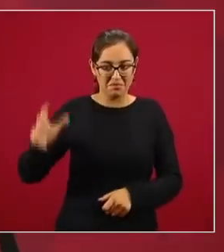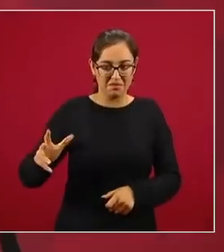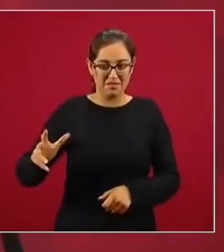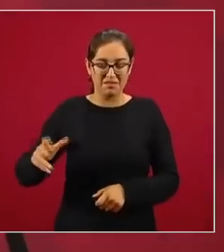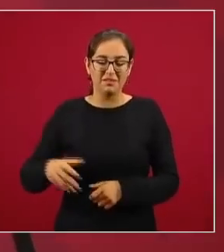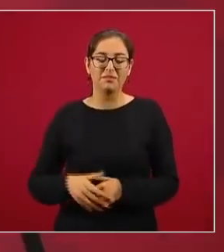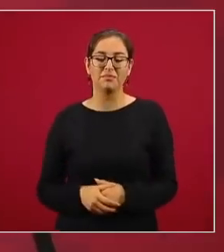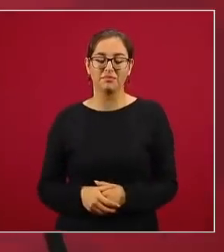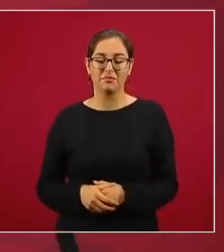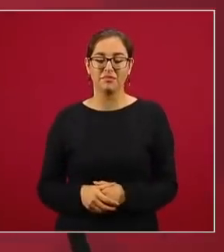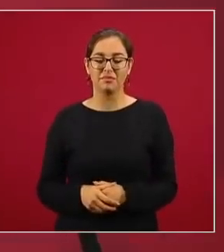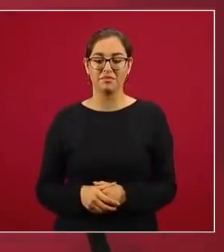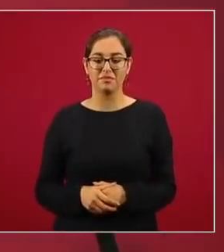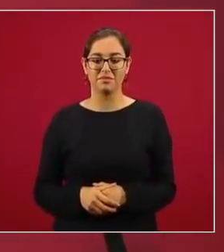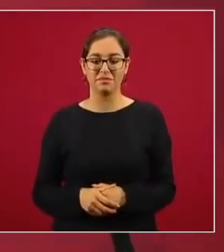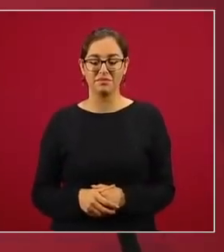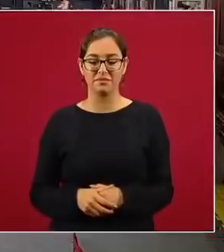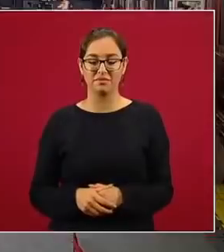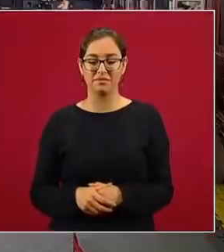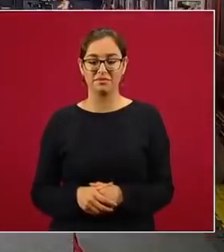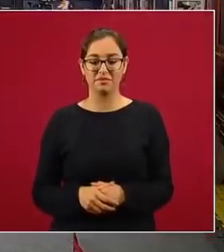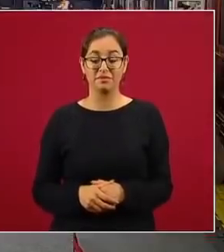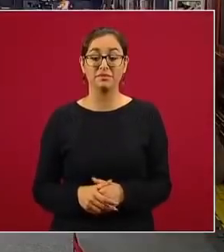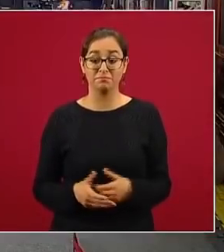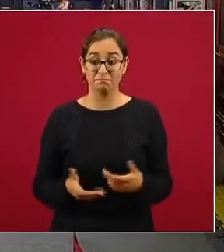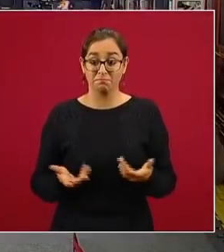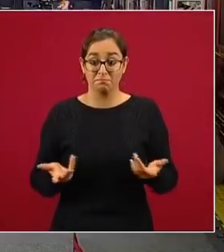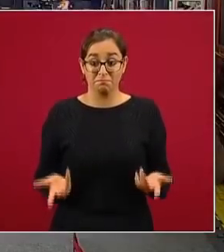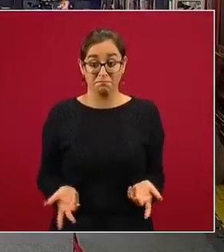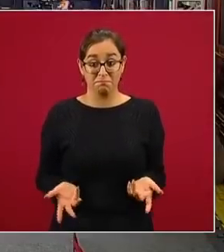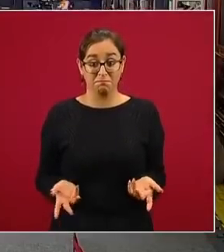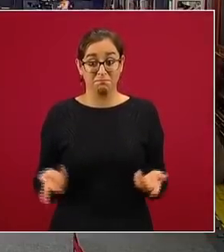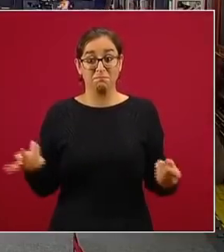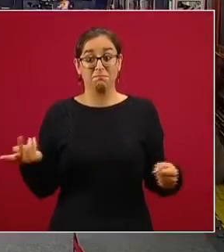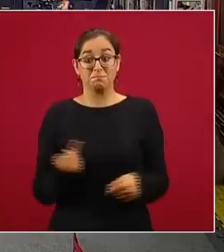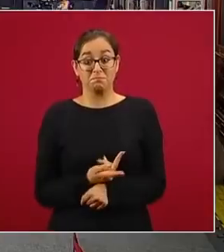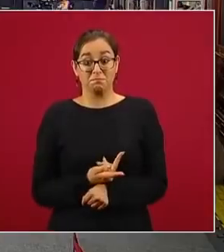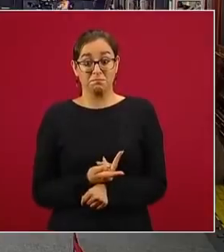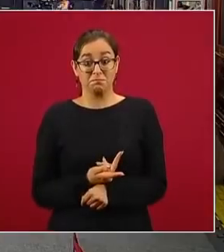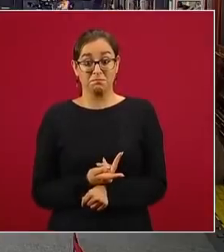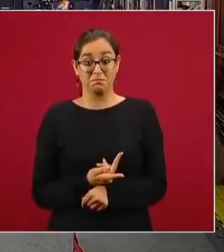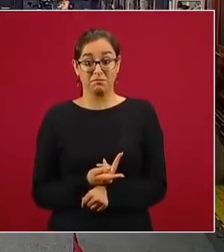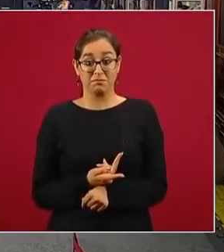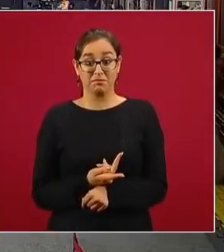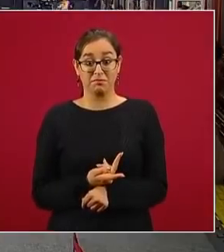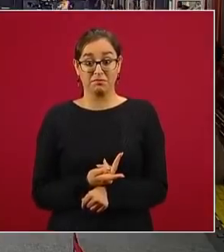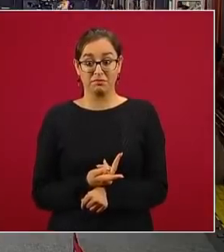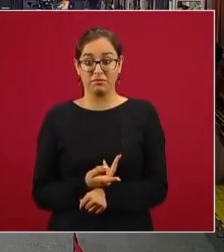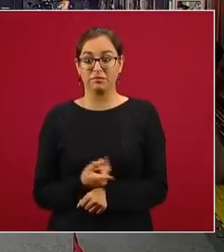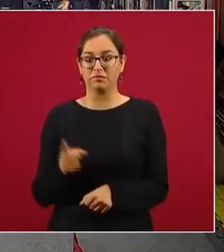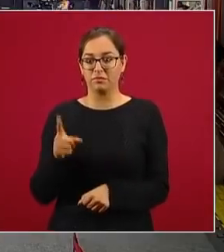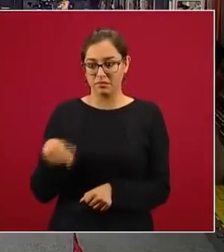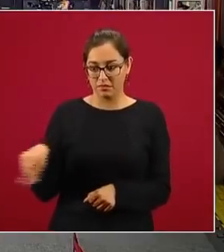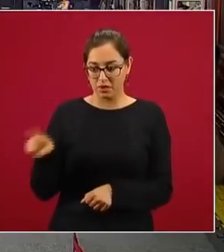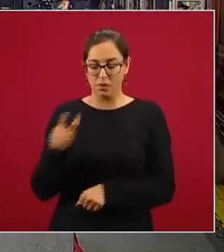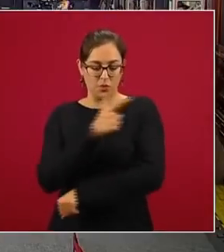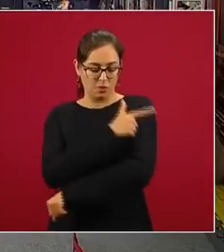Guardia. A la Guardia. Sí. Entonces, detienen,